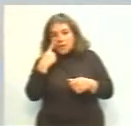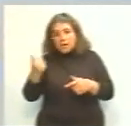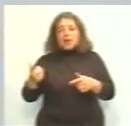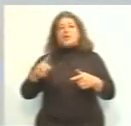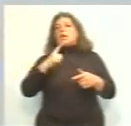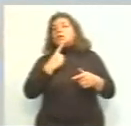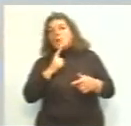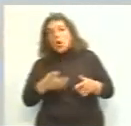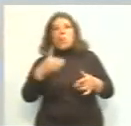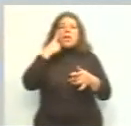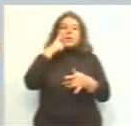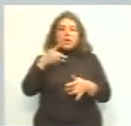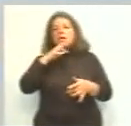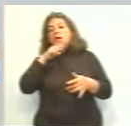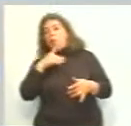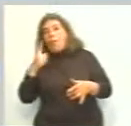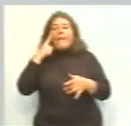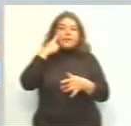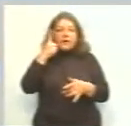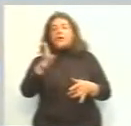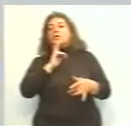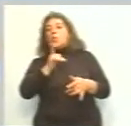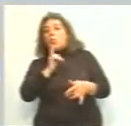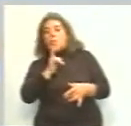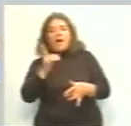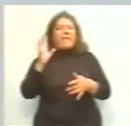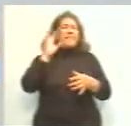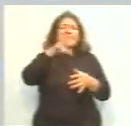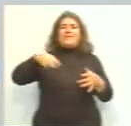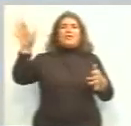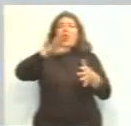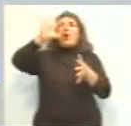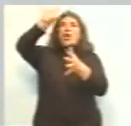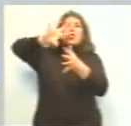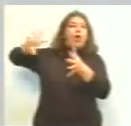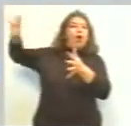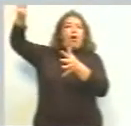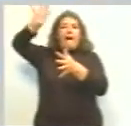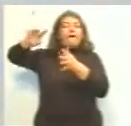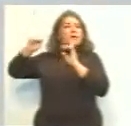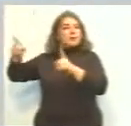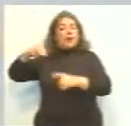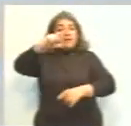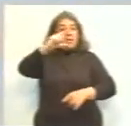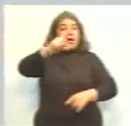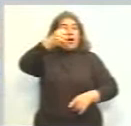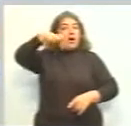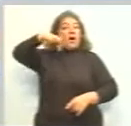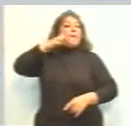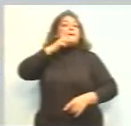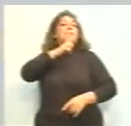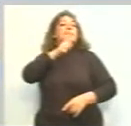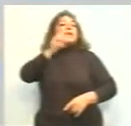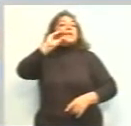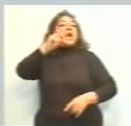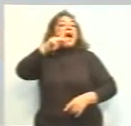San Luis, de San Juan, de Tucumán, de todo el NOA y NEA. Espera también la presencia de Capitanich. Viene el jefe de